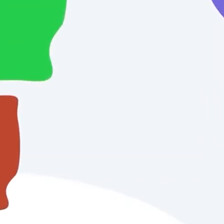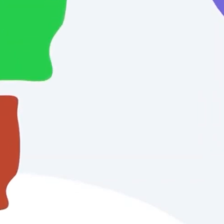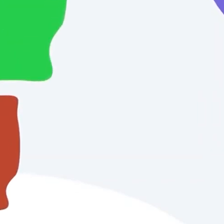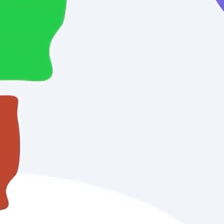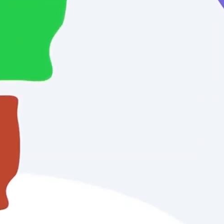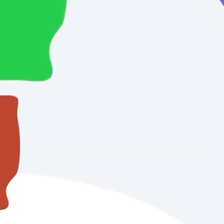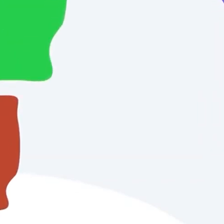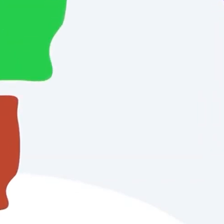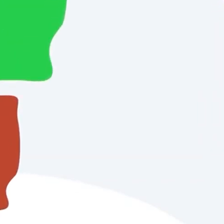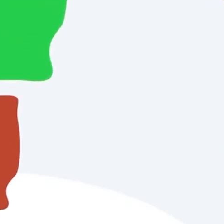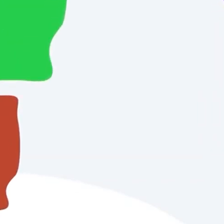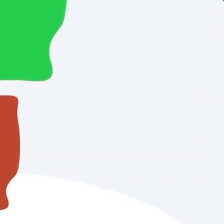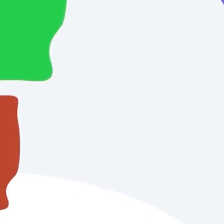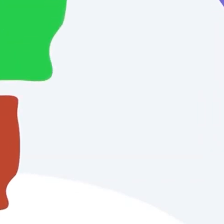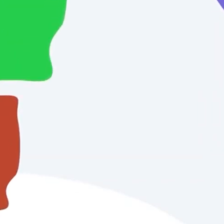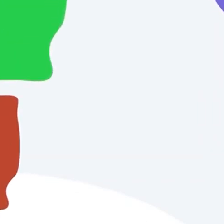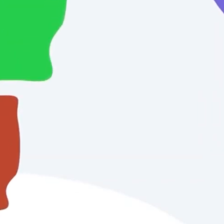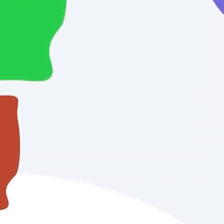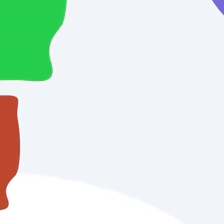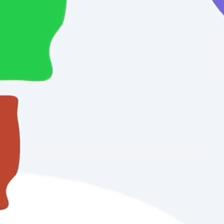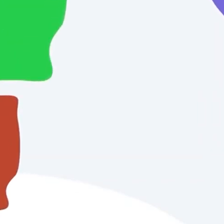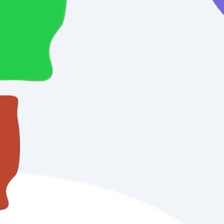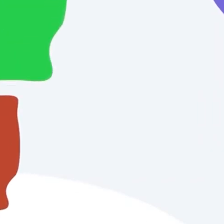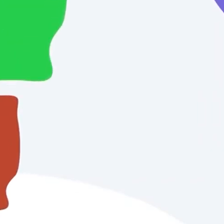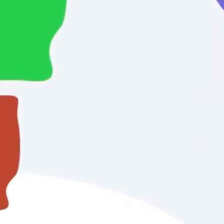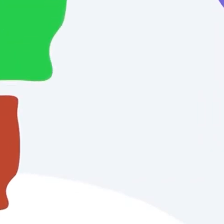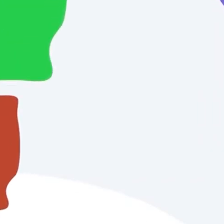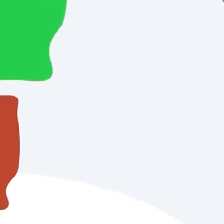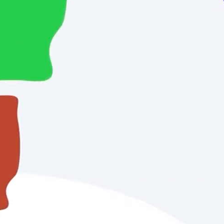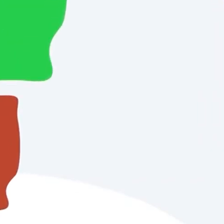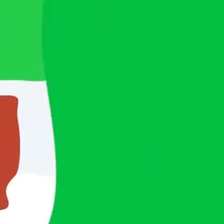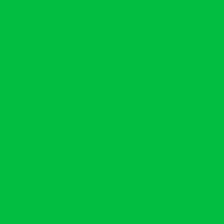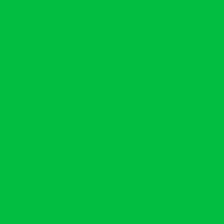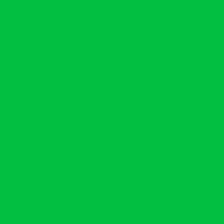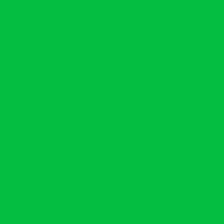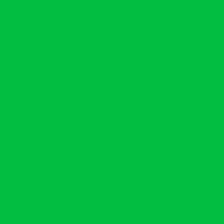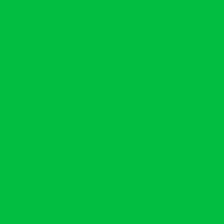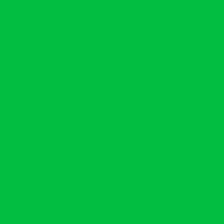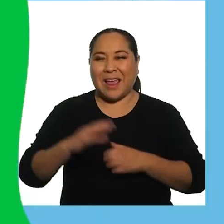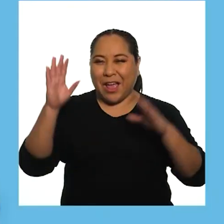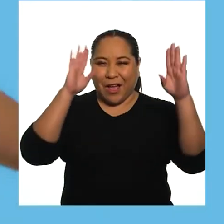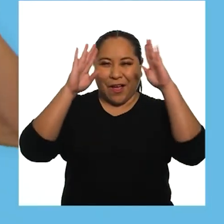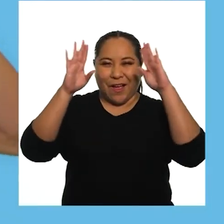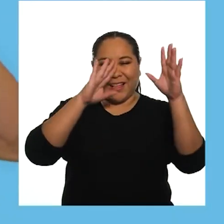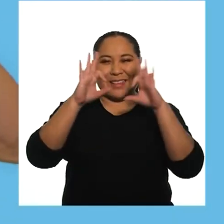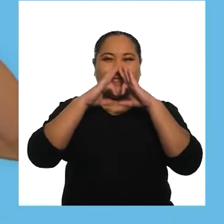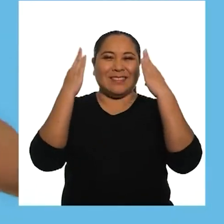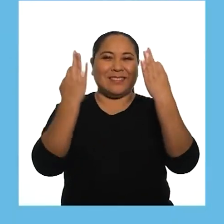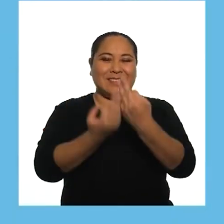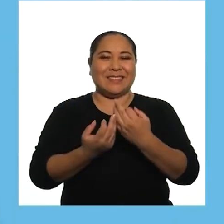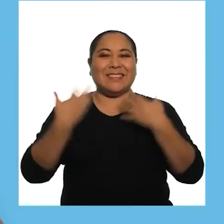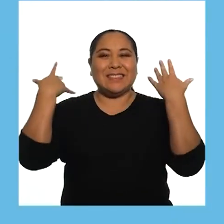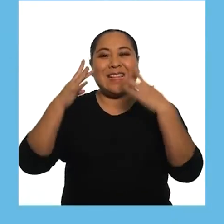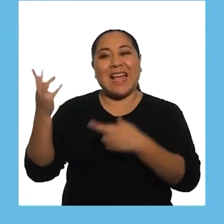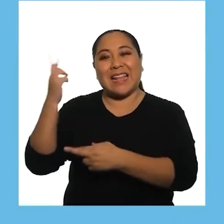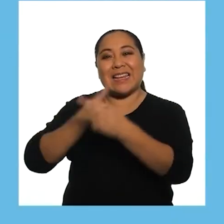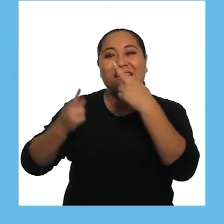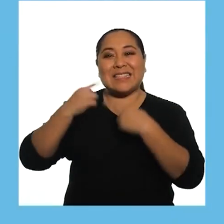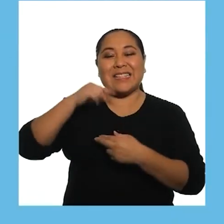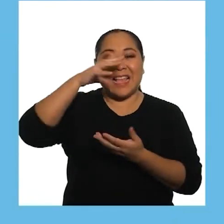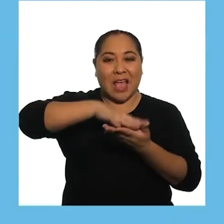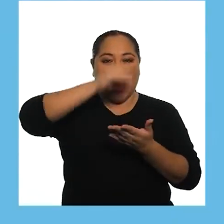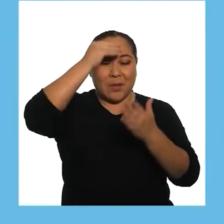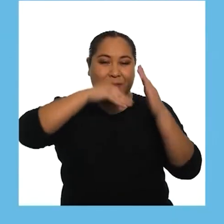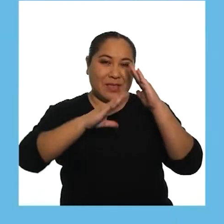Educación básica especial Programa de intervención temprana Hola familias Ya